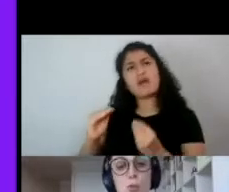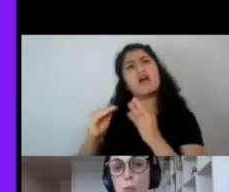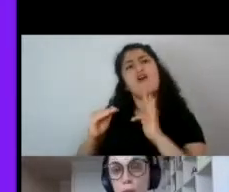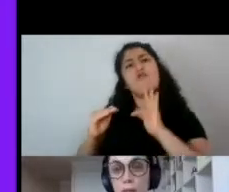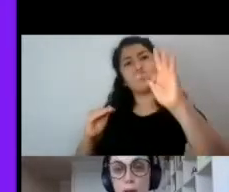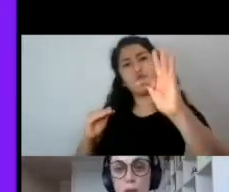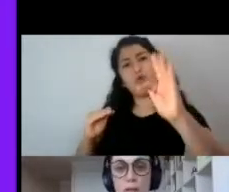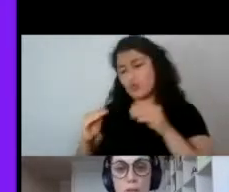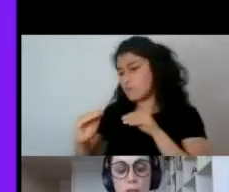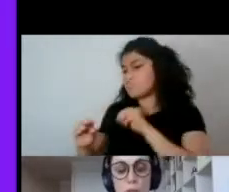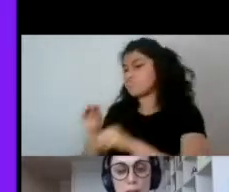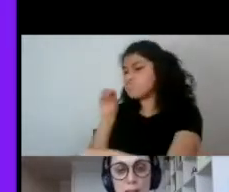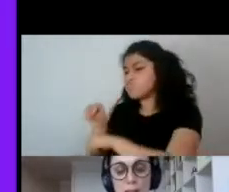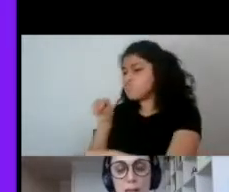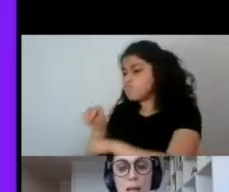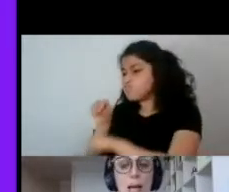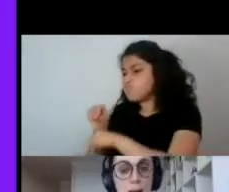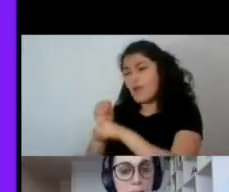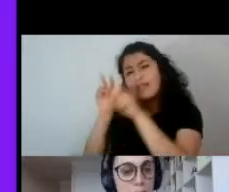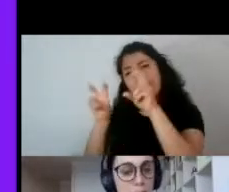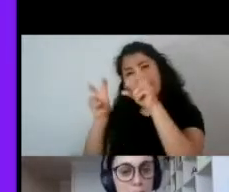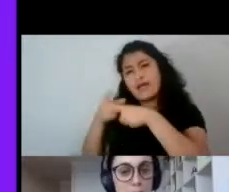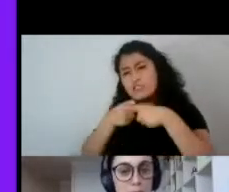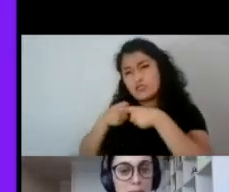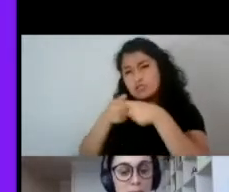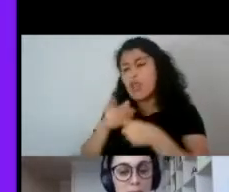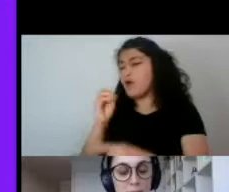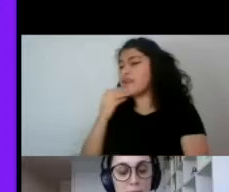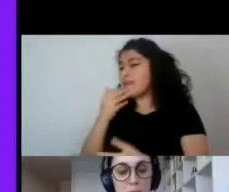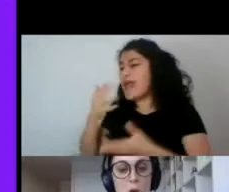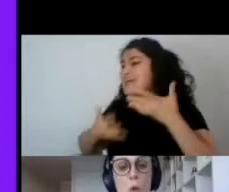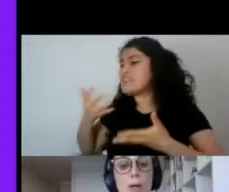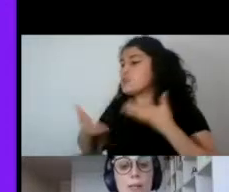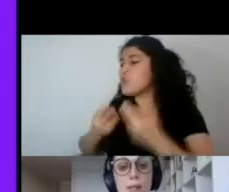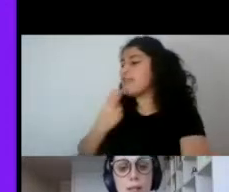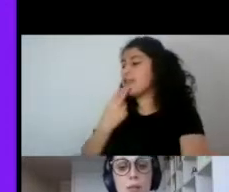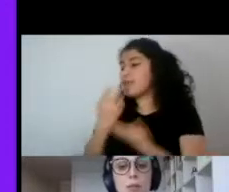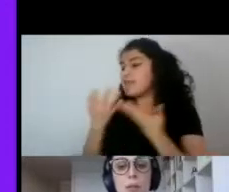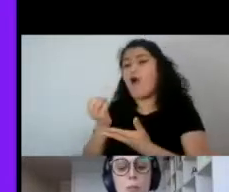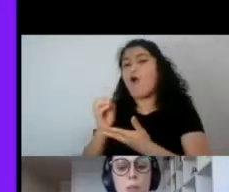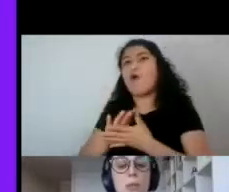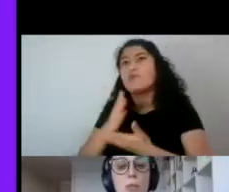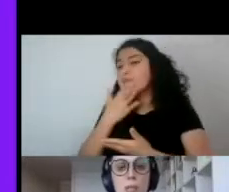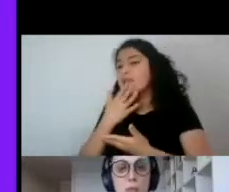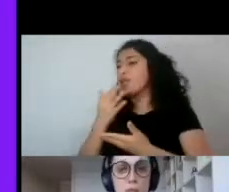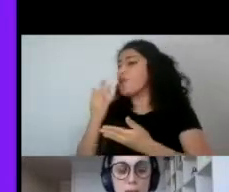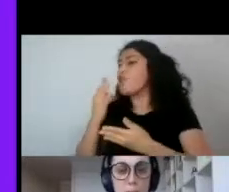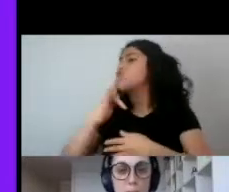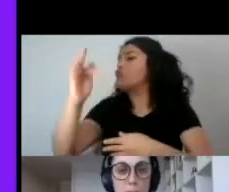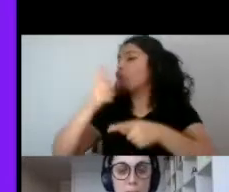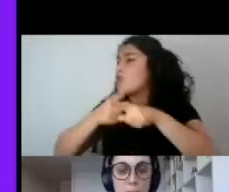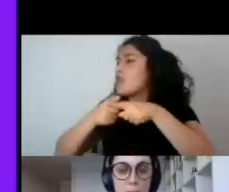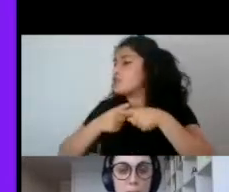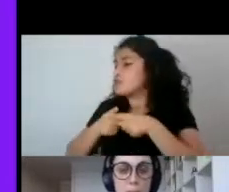instruir en los hábitos sociales, en las actitudes hacia la vida o hacia el resto de los miembros de la sociedad.